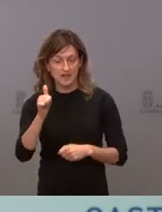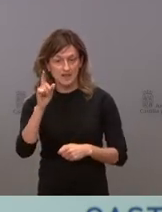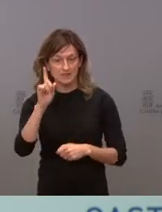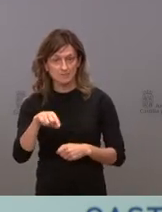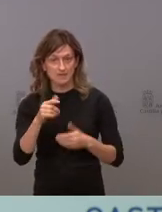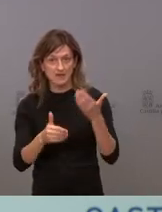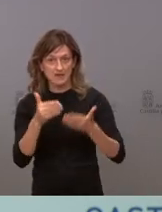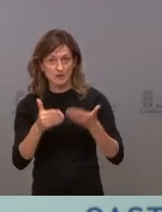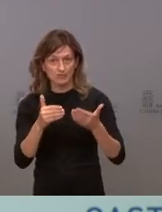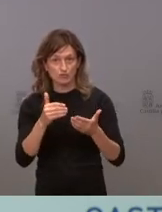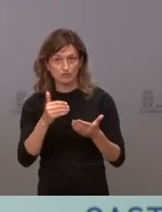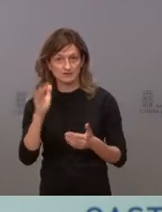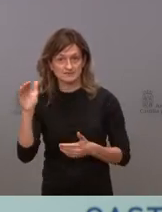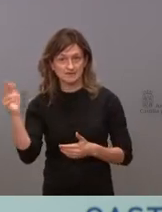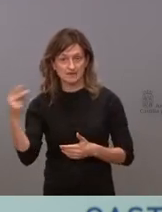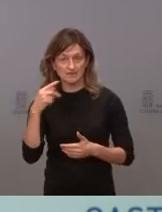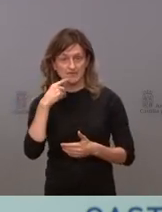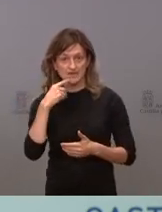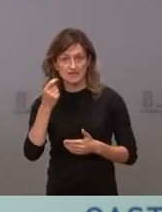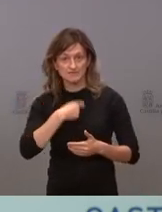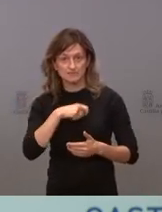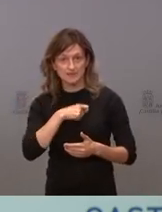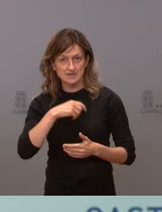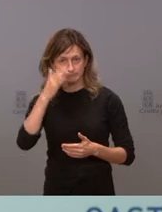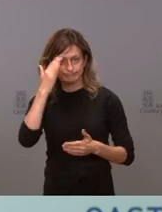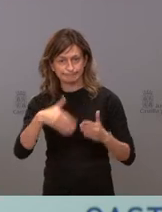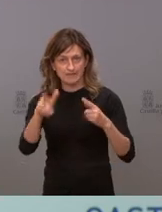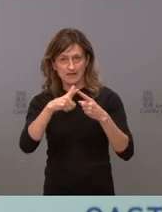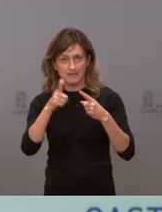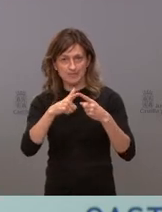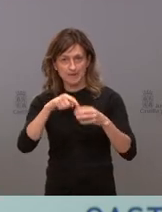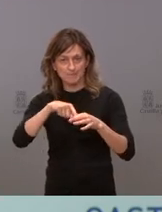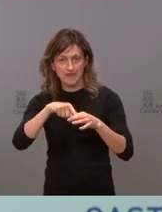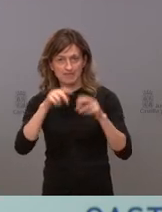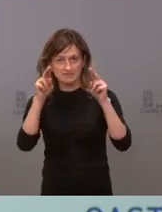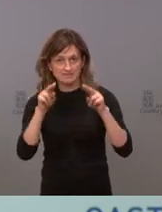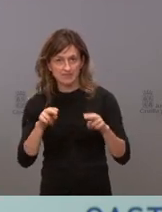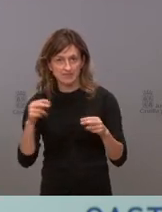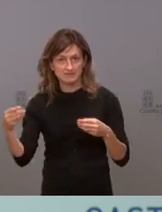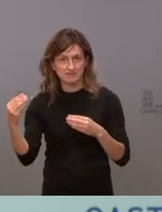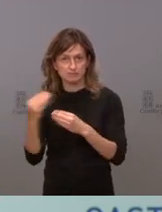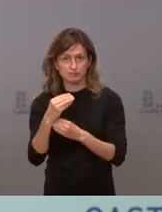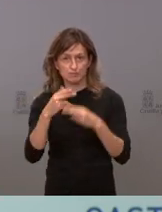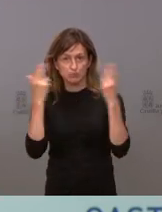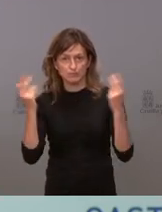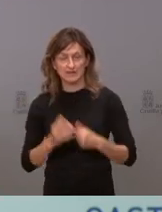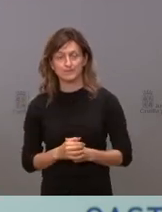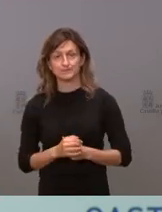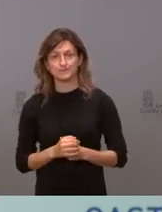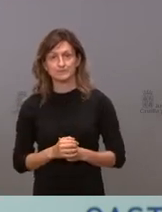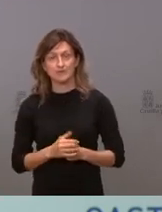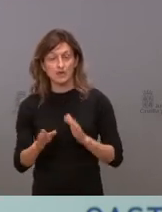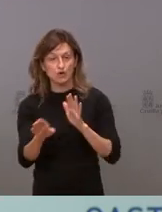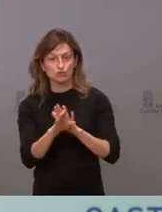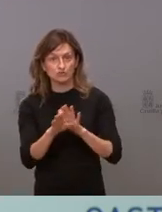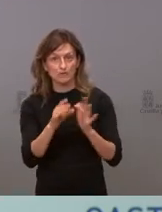externa aquí, nos coloca a la cabeza de España en cobertura residencial, en plazas residenciales con financiación pública. Seguimos siendo